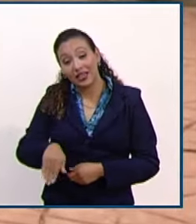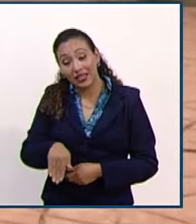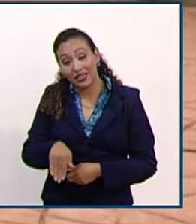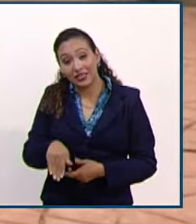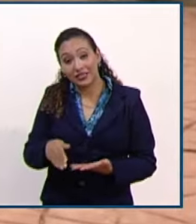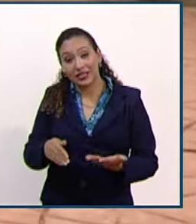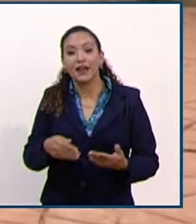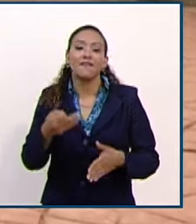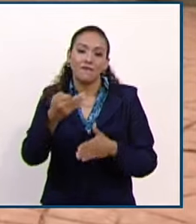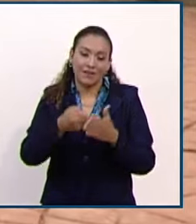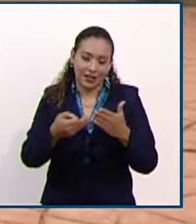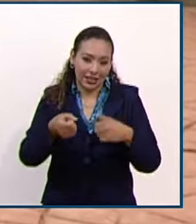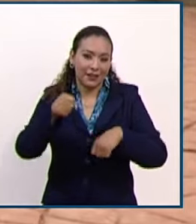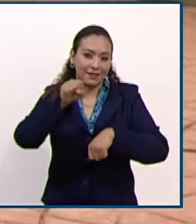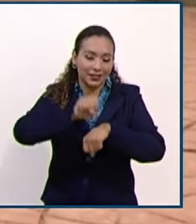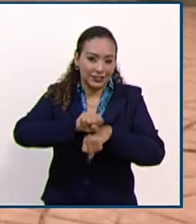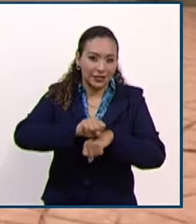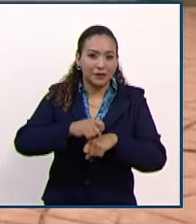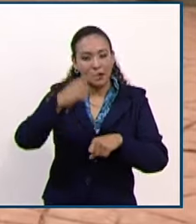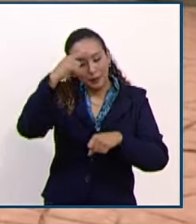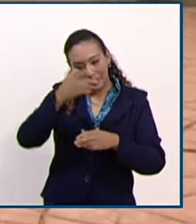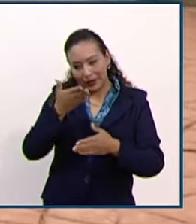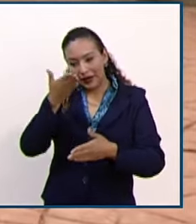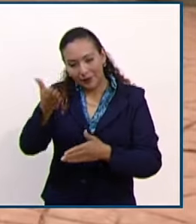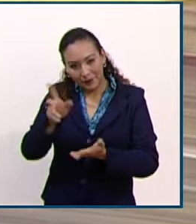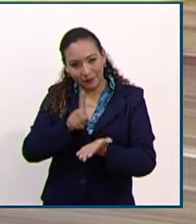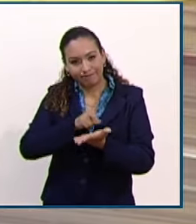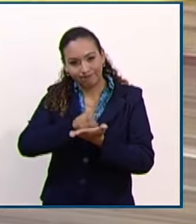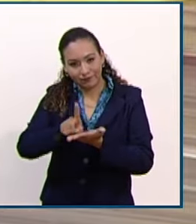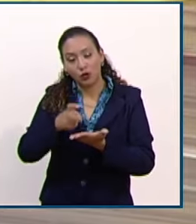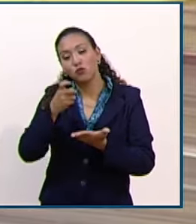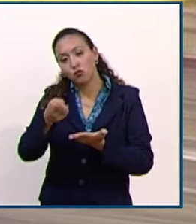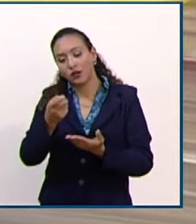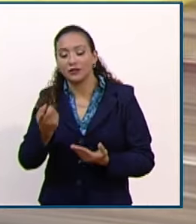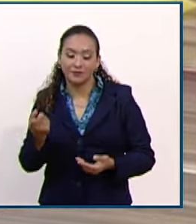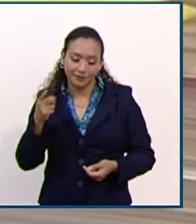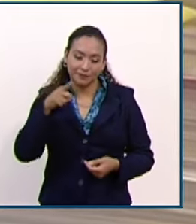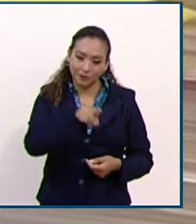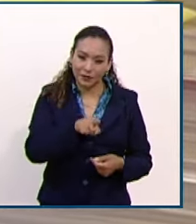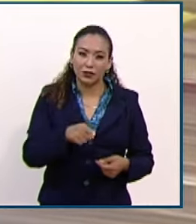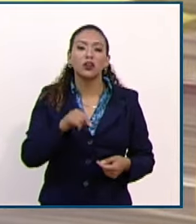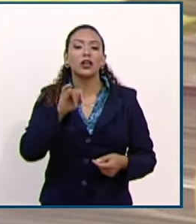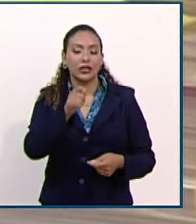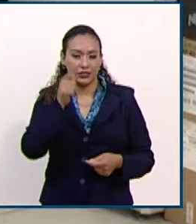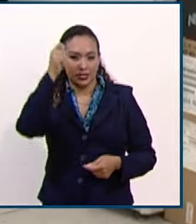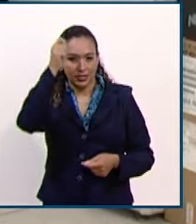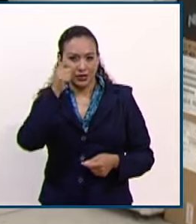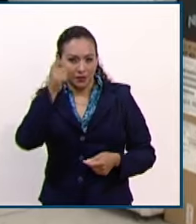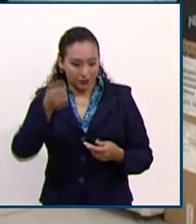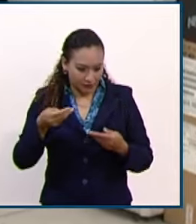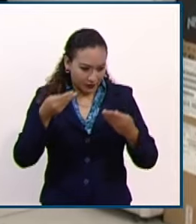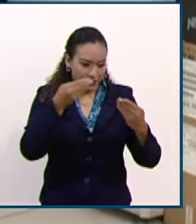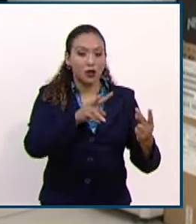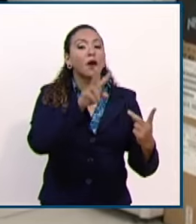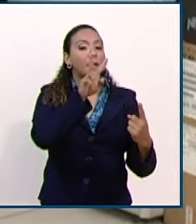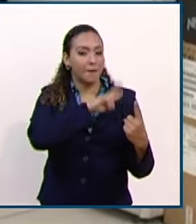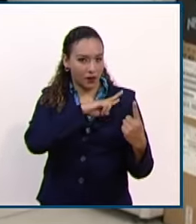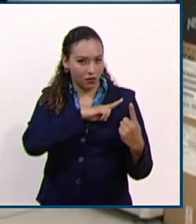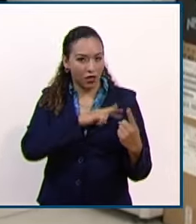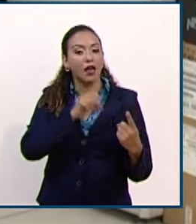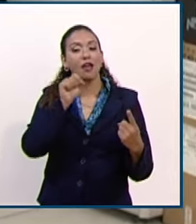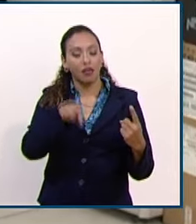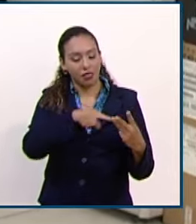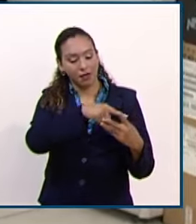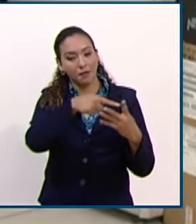las semanas faltantes para reactivar sus derechos. Por este motivo, ordenó, se conceda la pensión tanto a la viuda como